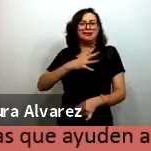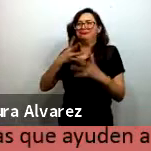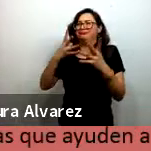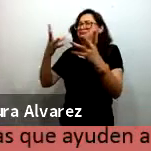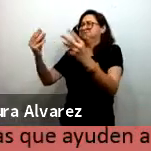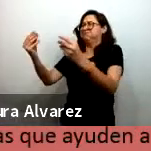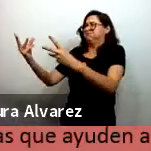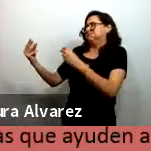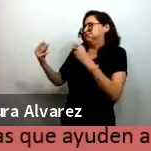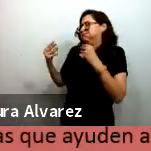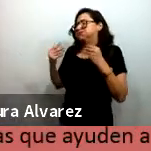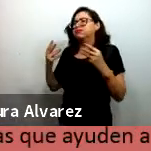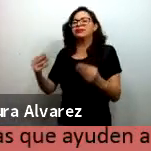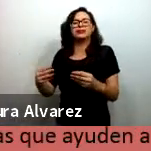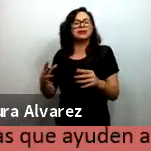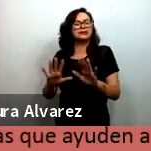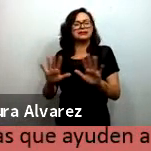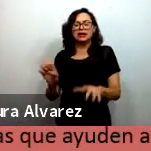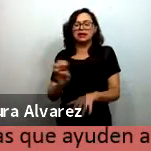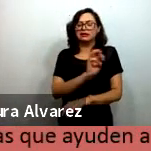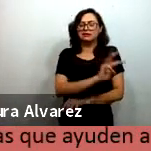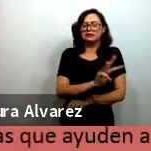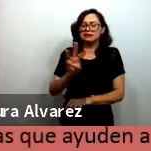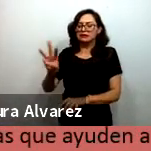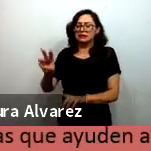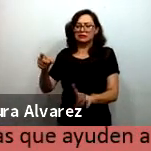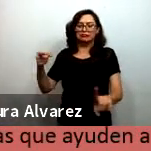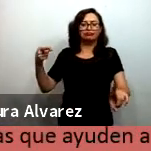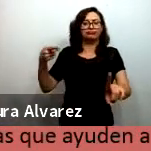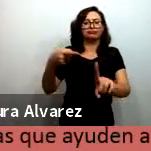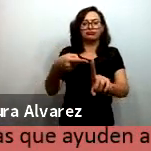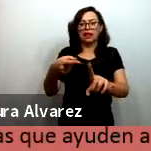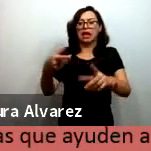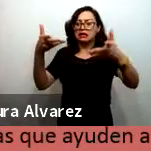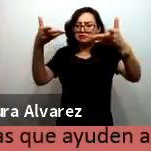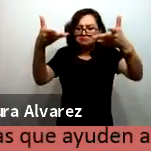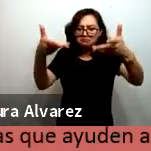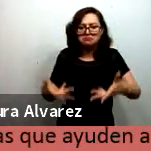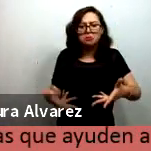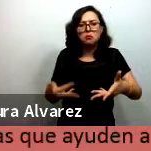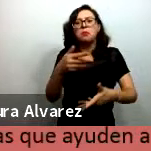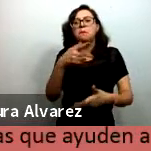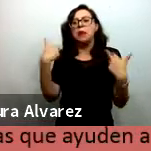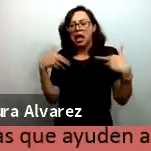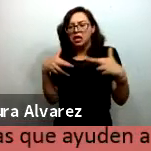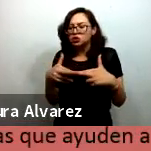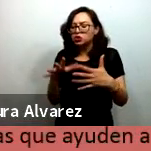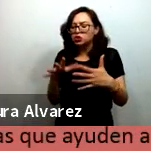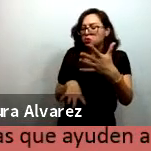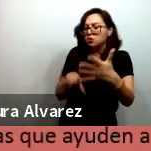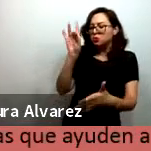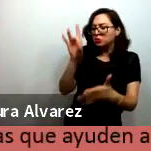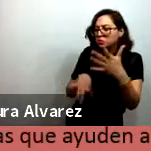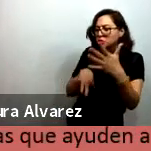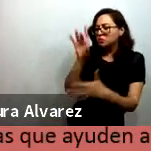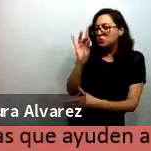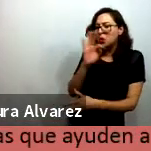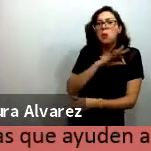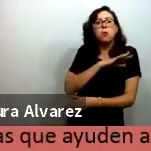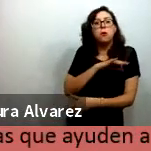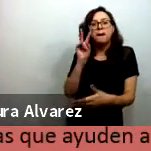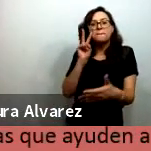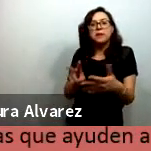que sea un espacio de una caja de herramientas para los profesores entonces ¿qué vamos a encontrar en esta página?